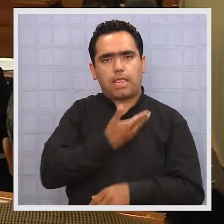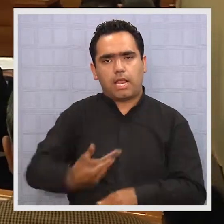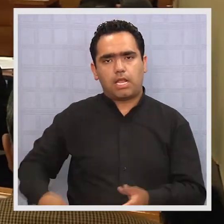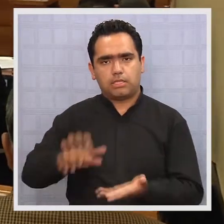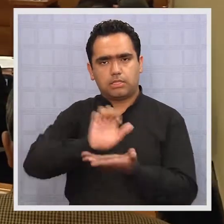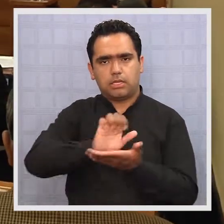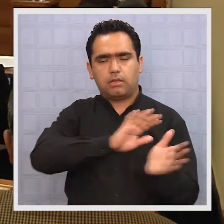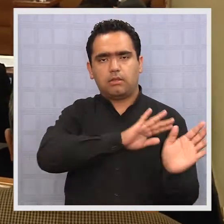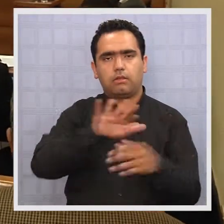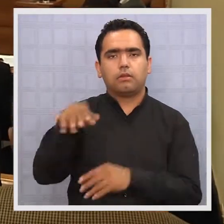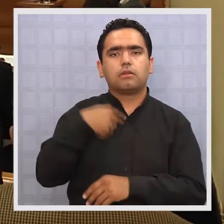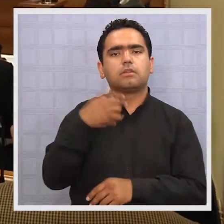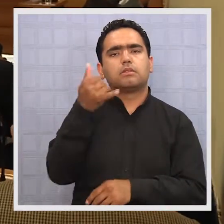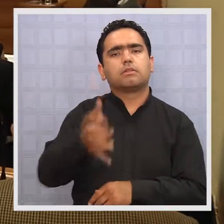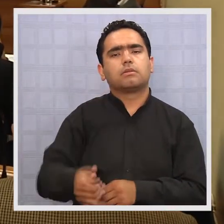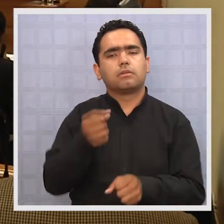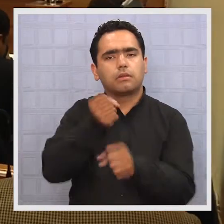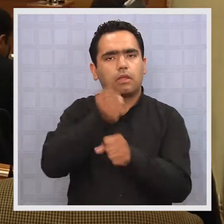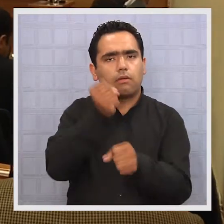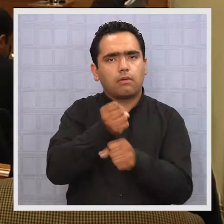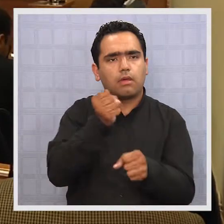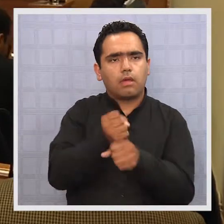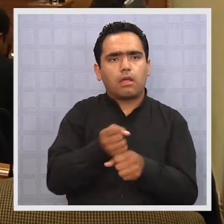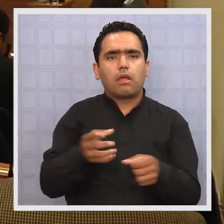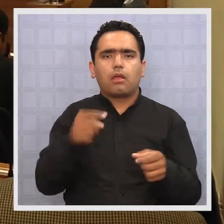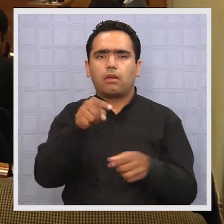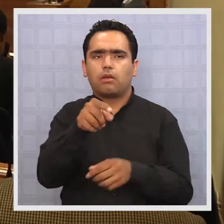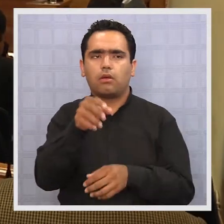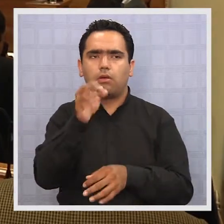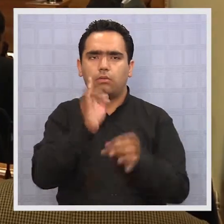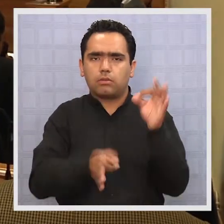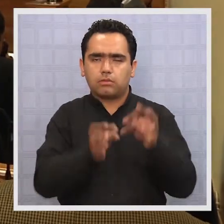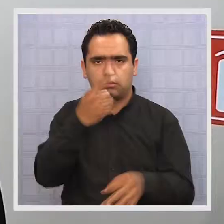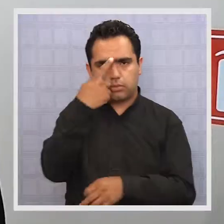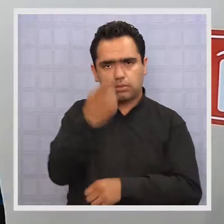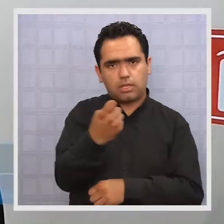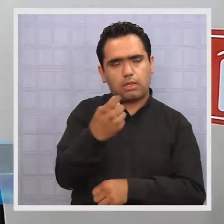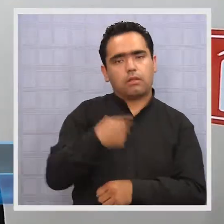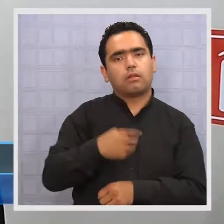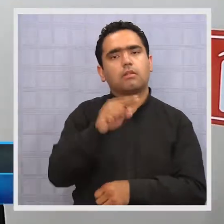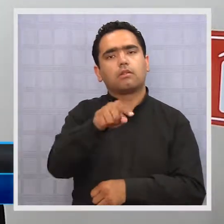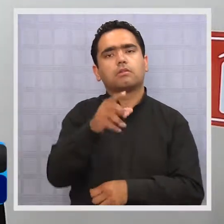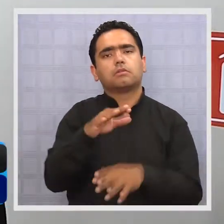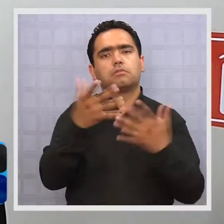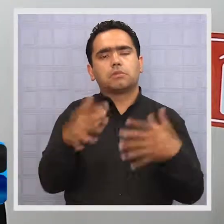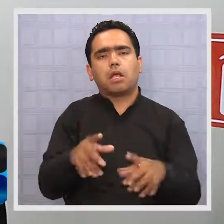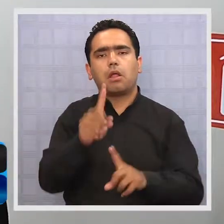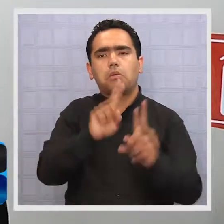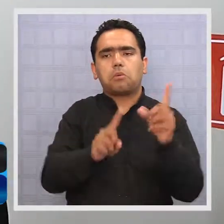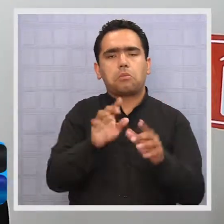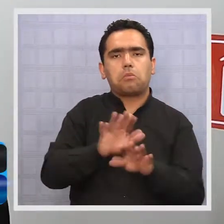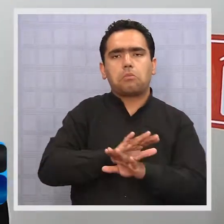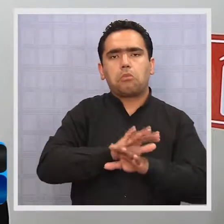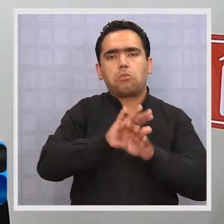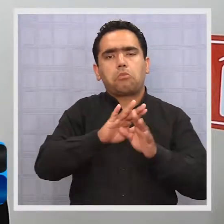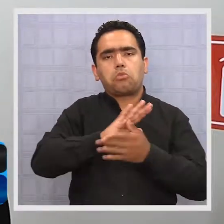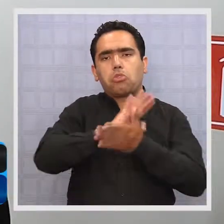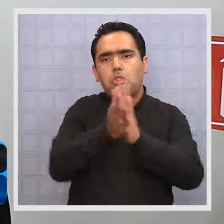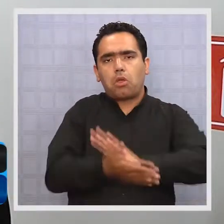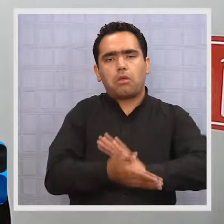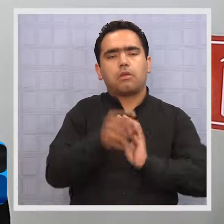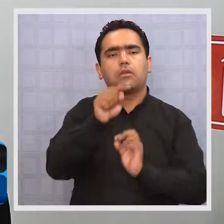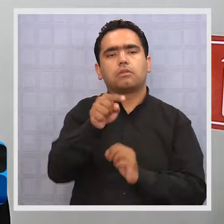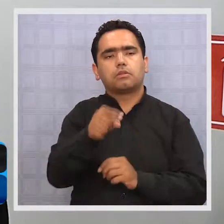que generalmente hace es trabajar con casos que estimamos que son serios, que hay investigaciones que están completas y por lo tanto la acusación tiene